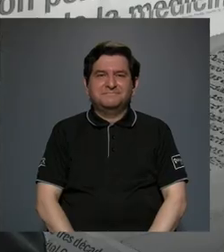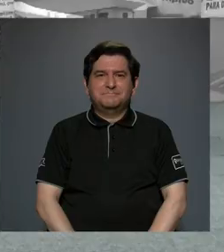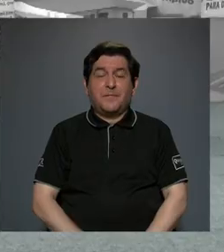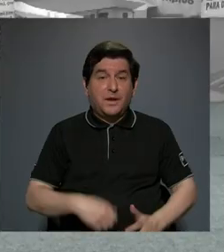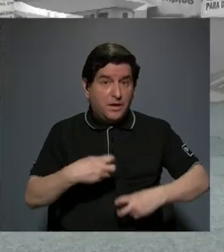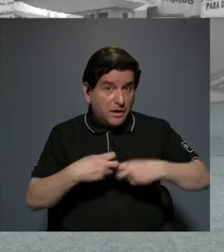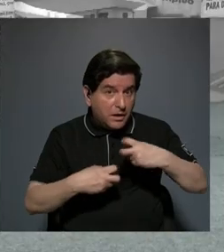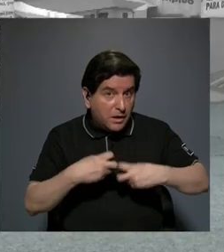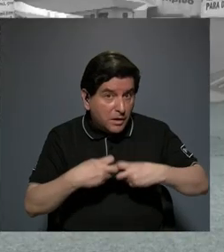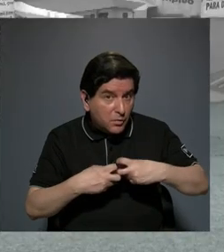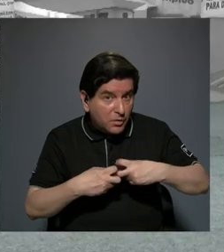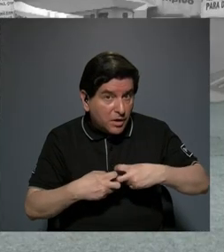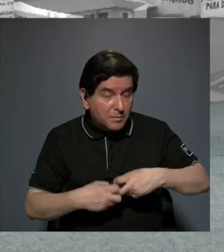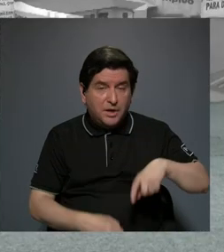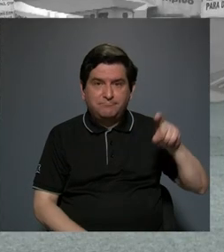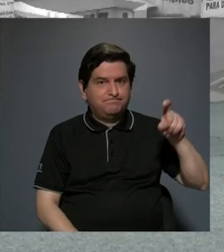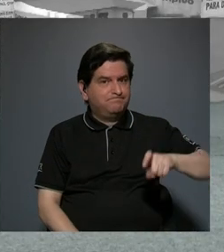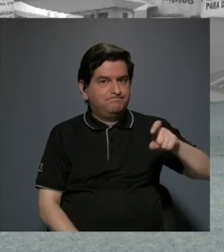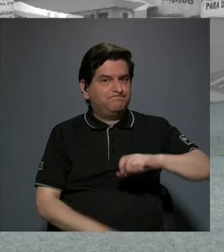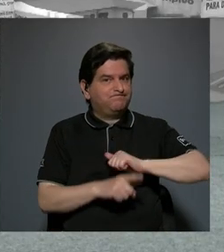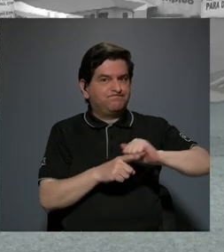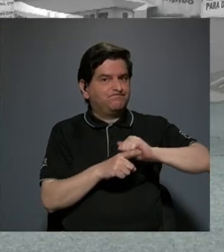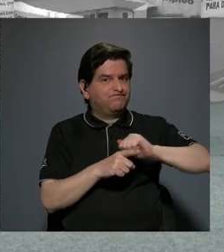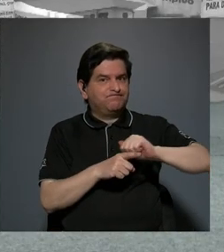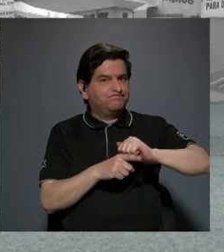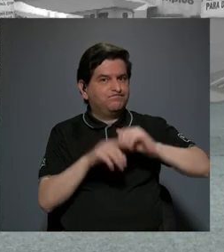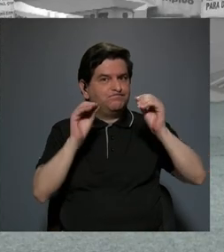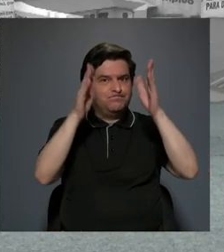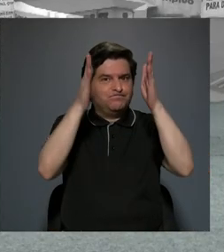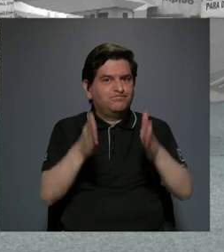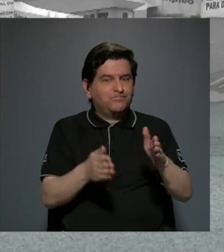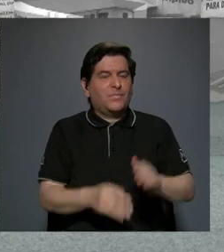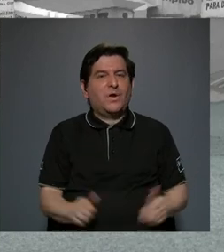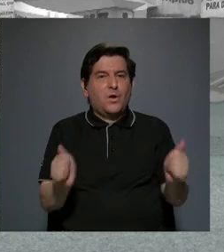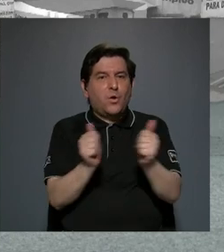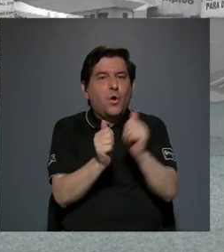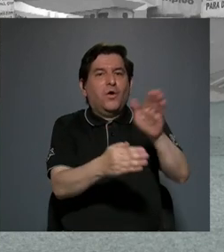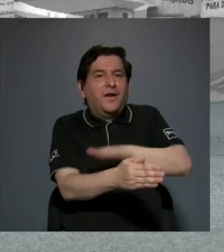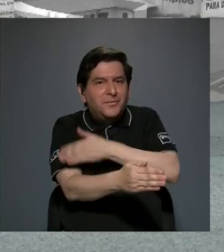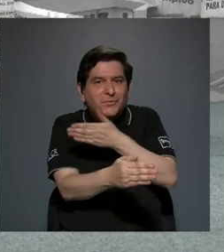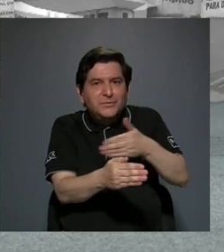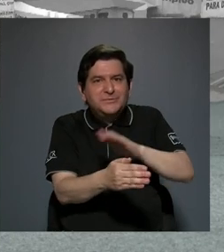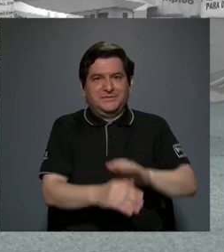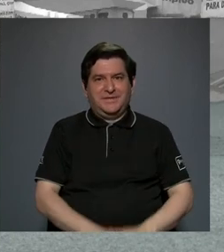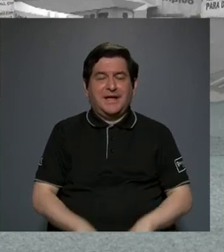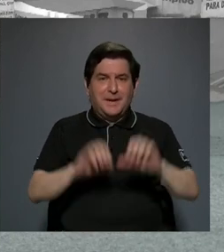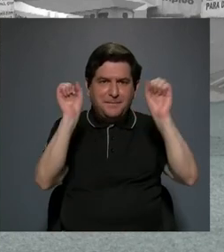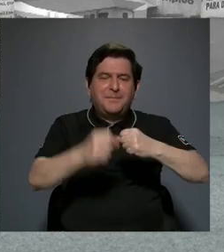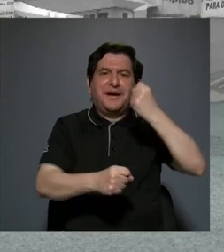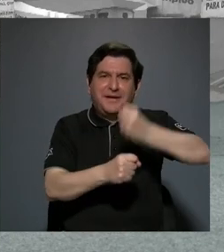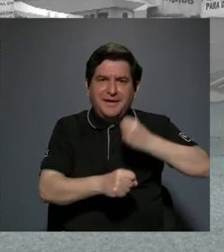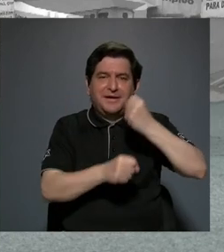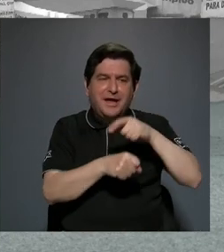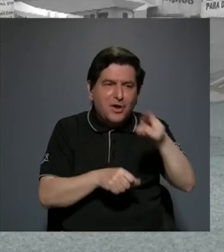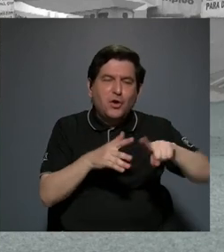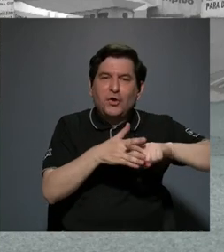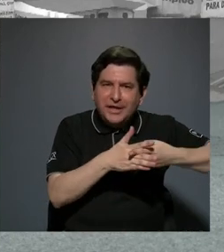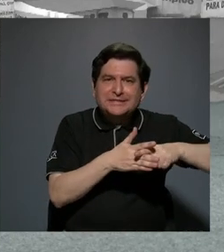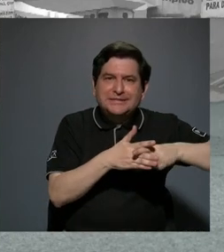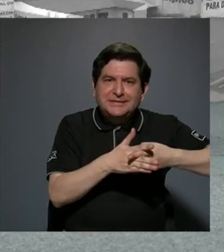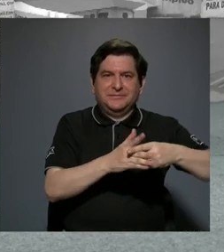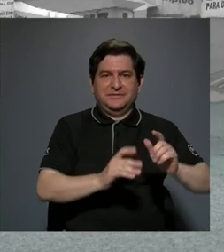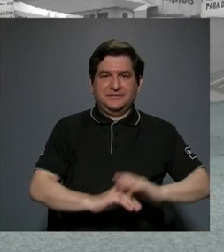el problema es que no necesariamente entrenamos a nuestros docentes musicales a poder trabajar con esas